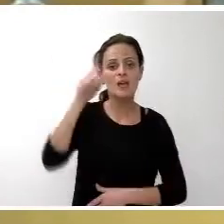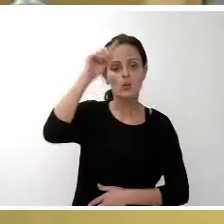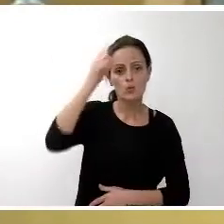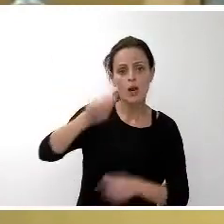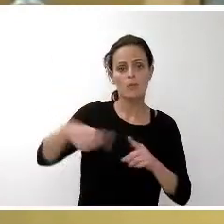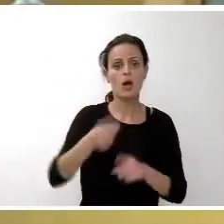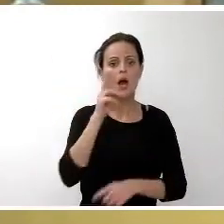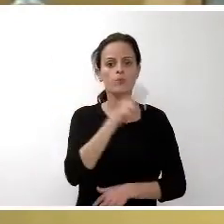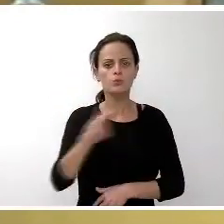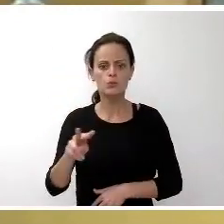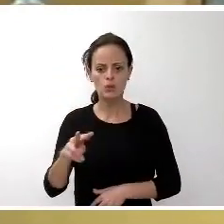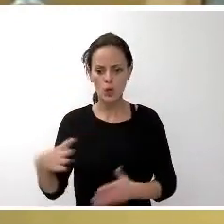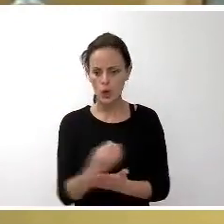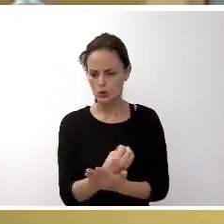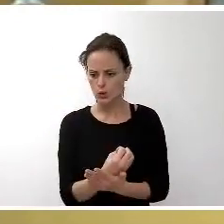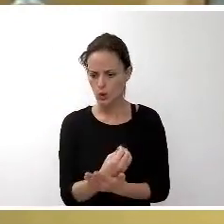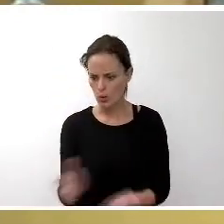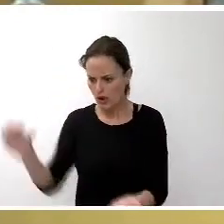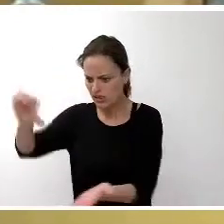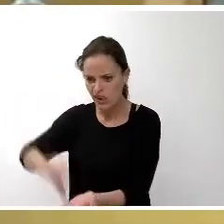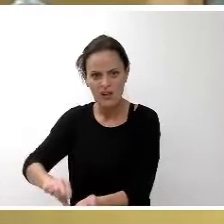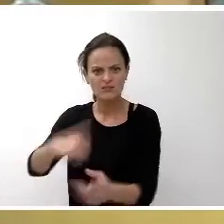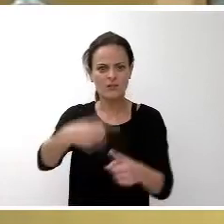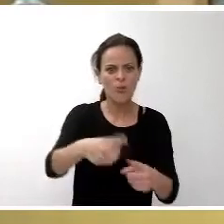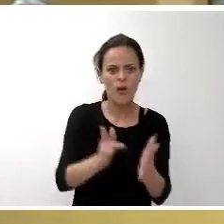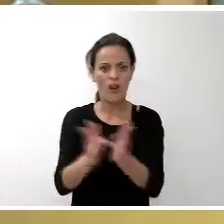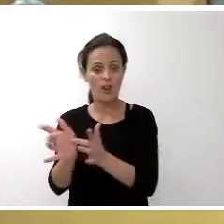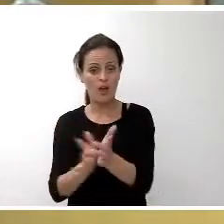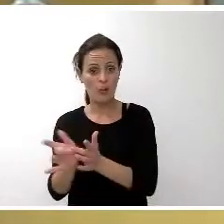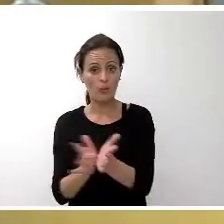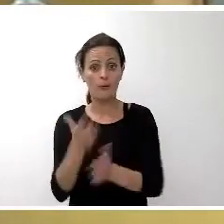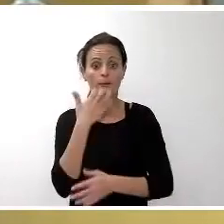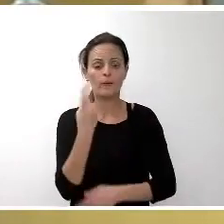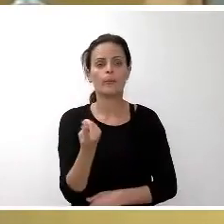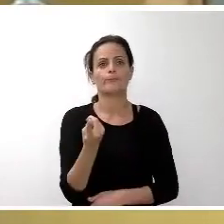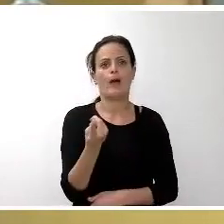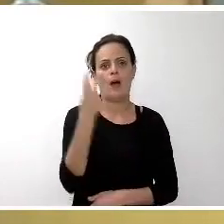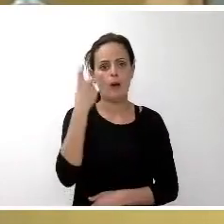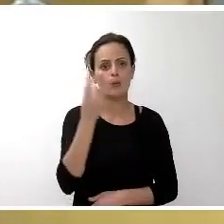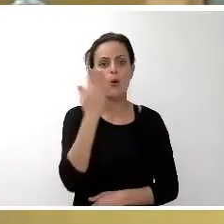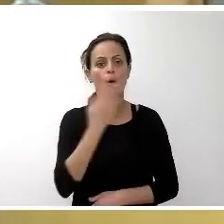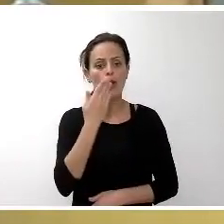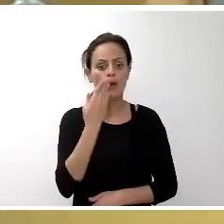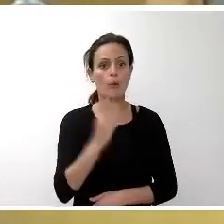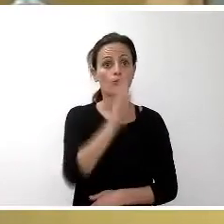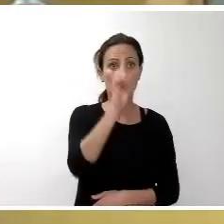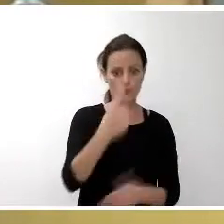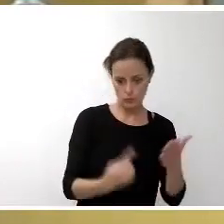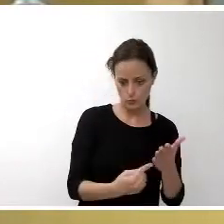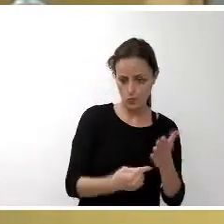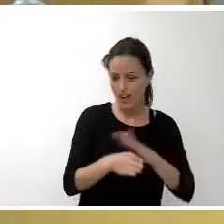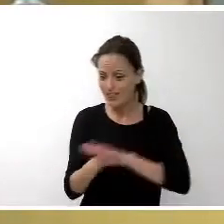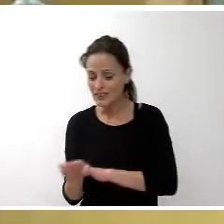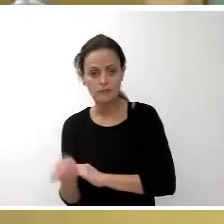museos se concentran en Santa Cruz y La Laguna. Los alumnos de los colegios del norte y del sur no pueden acceder a ellas por la